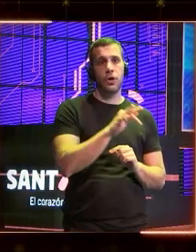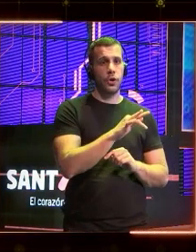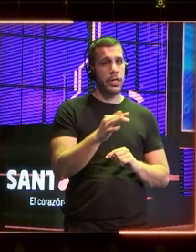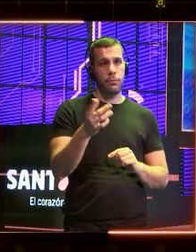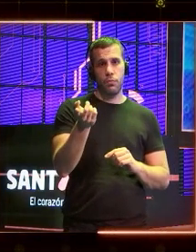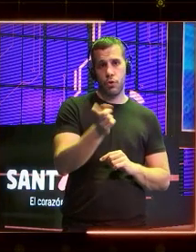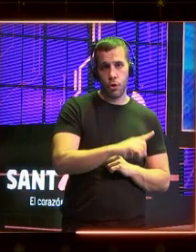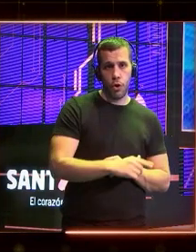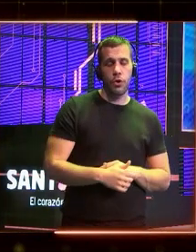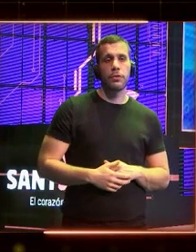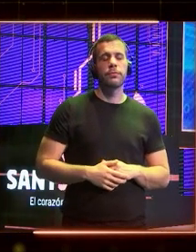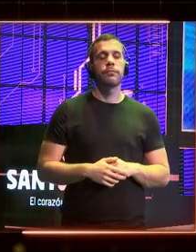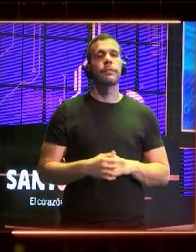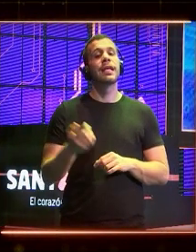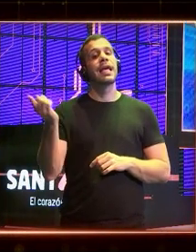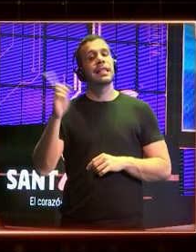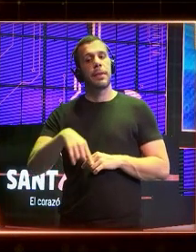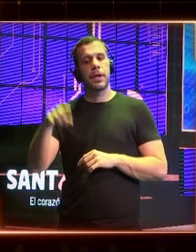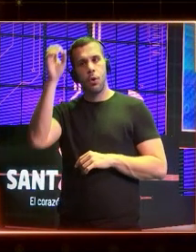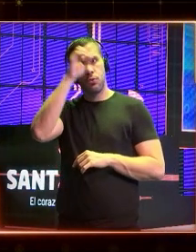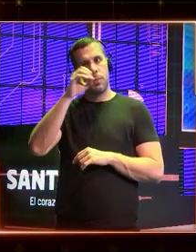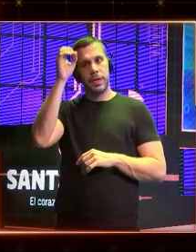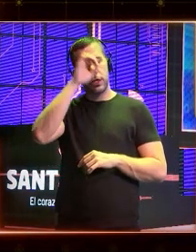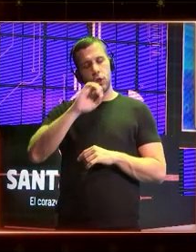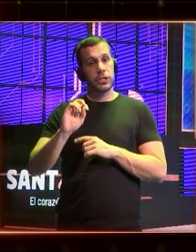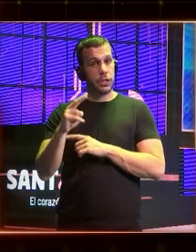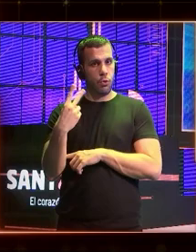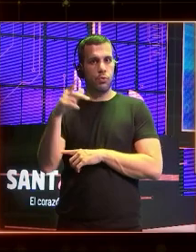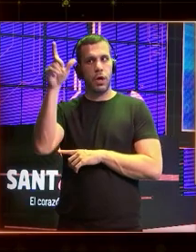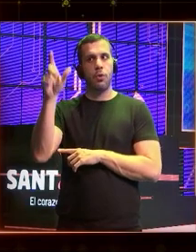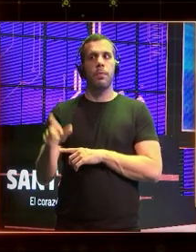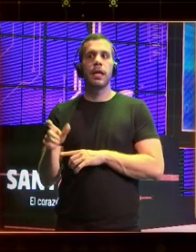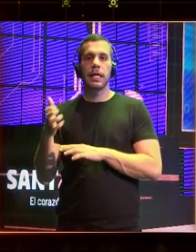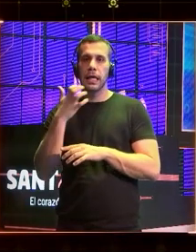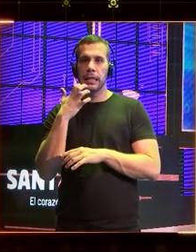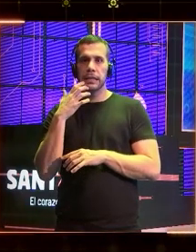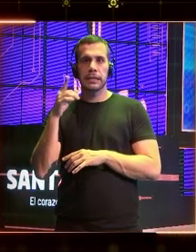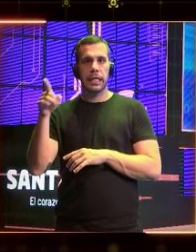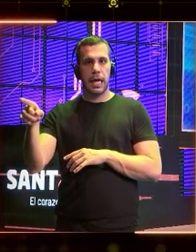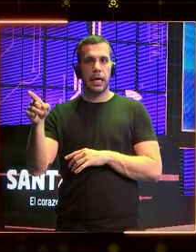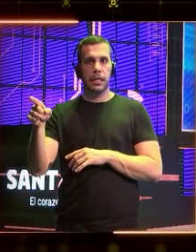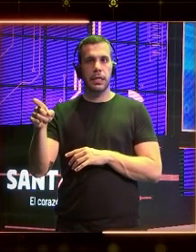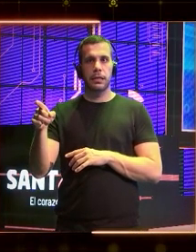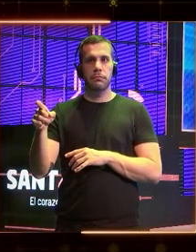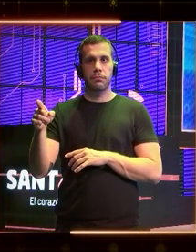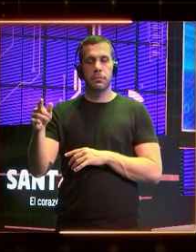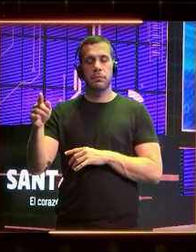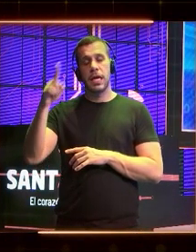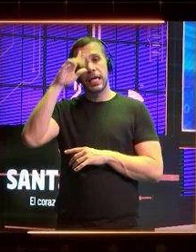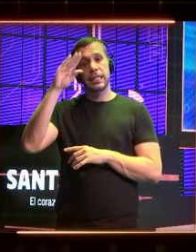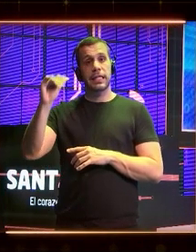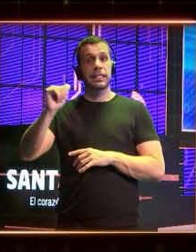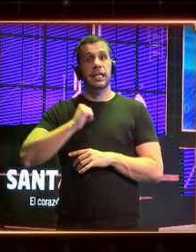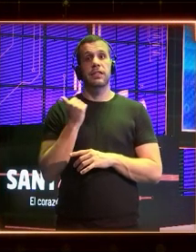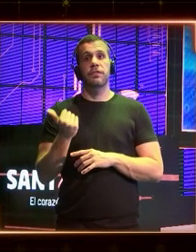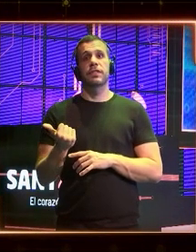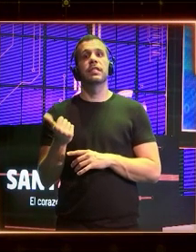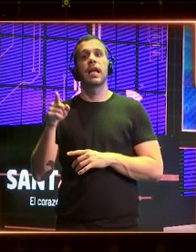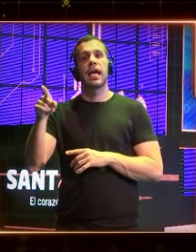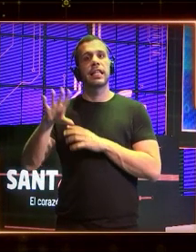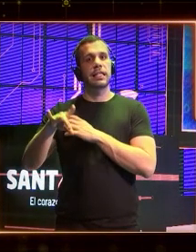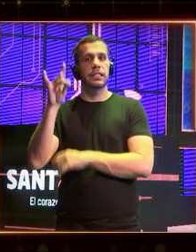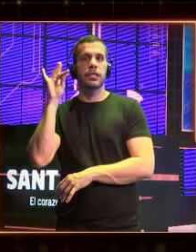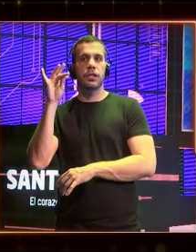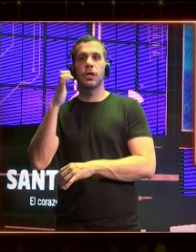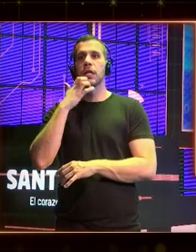El derecho a una segunda opinión humana cuando un algoritmo toma una decisión que a mí me impide acceder a un crédito o